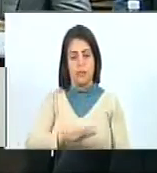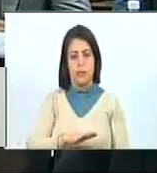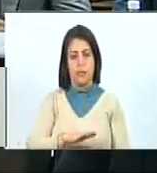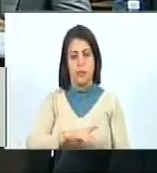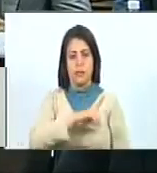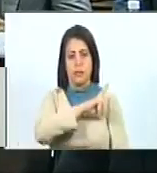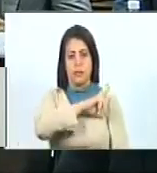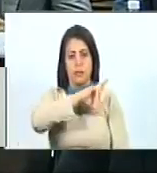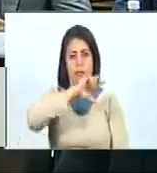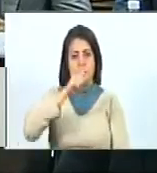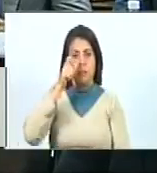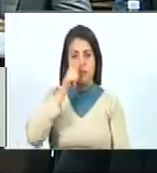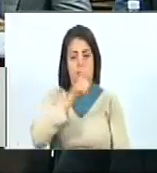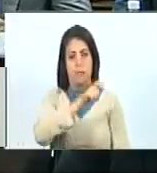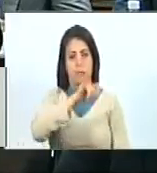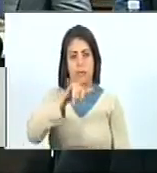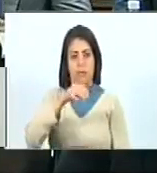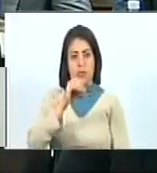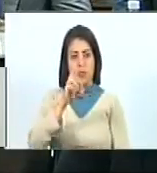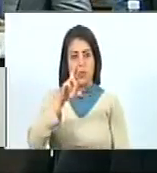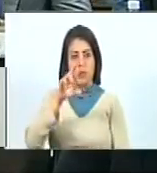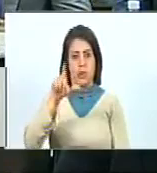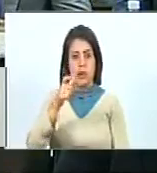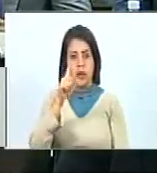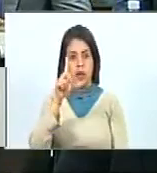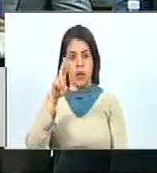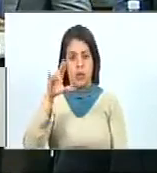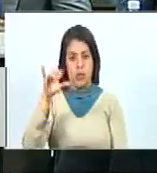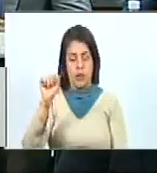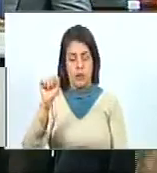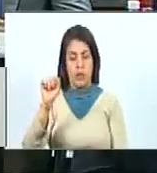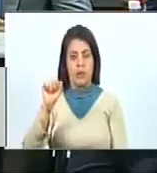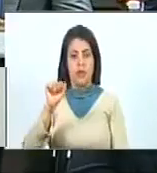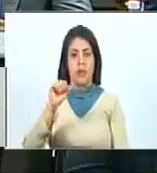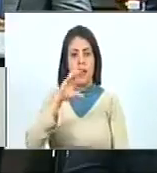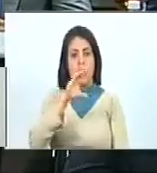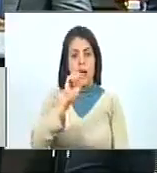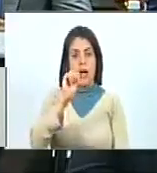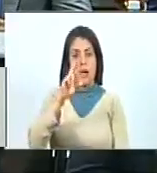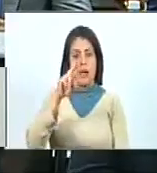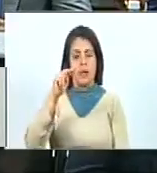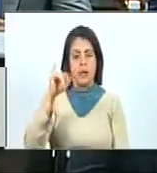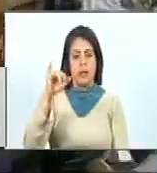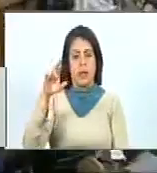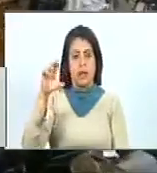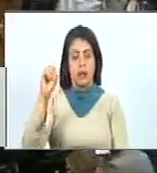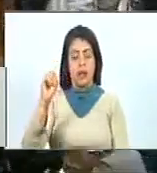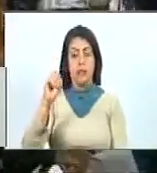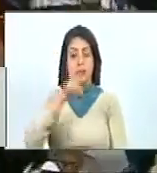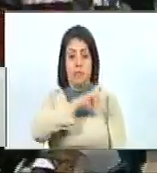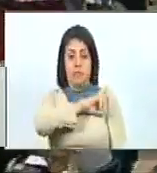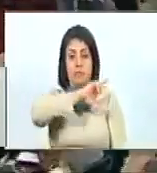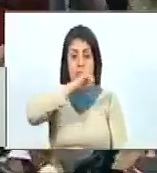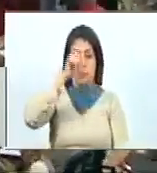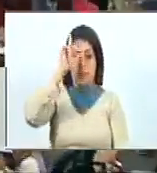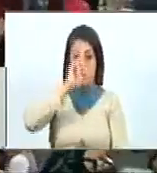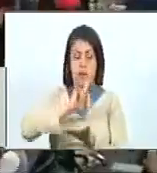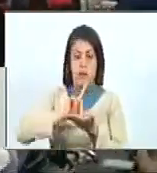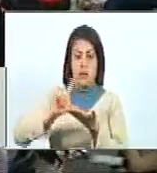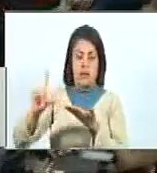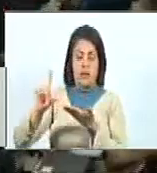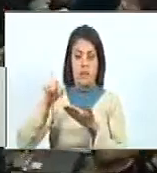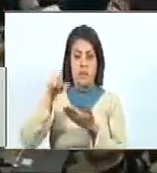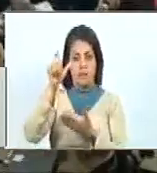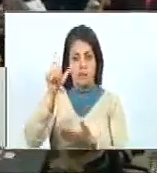nuestro general del pueblo, Jorge Luis García Carneiro, el general de la lealtad, el